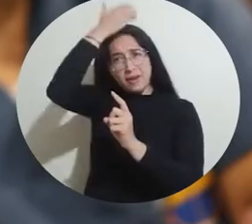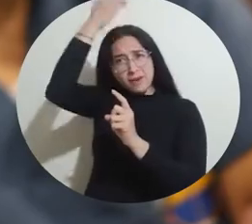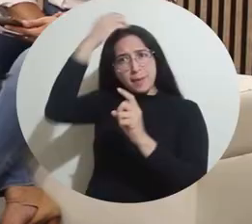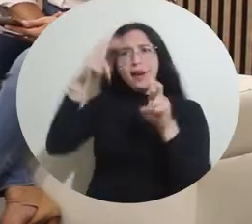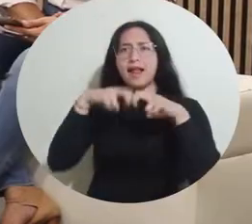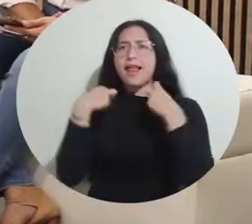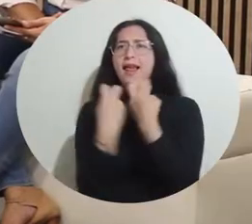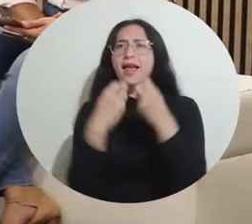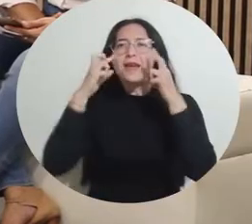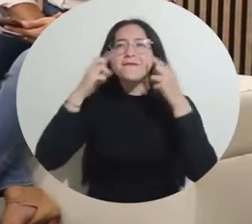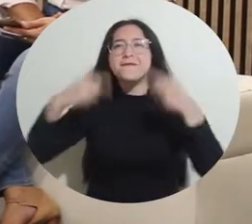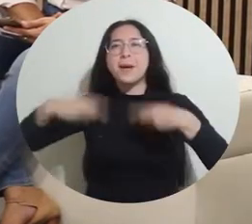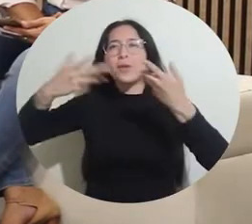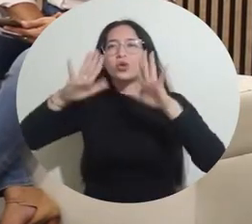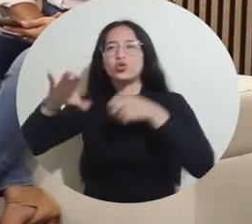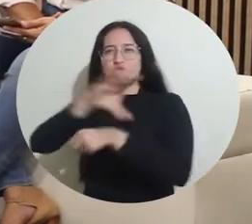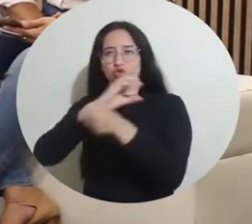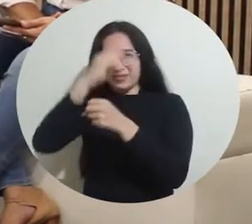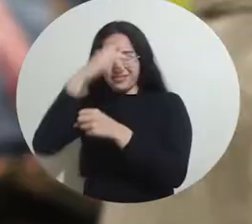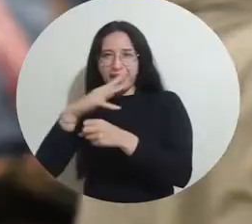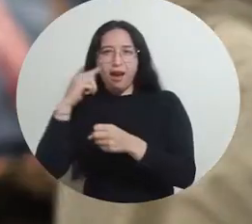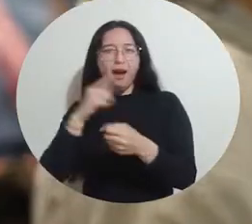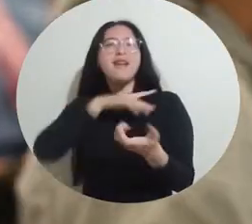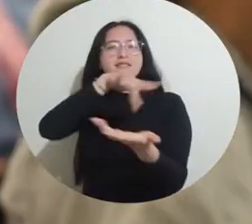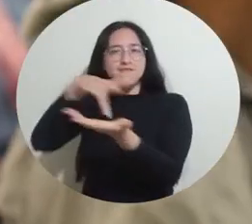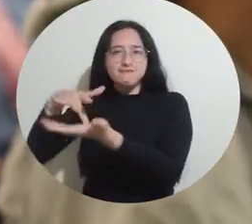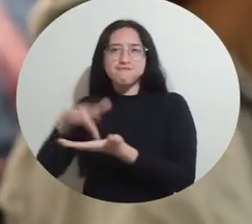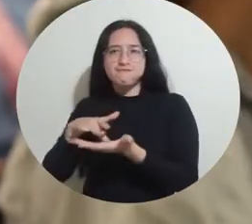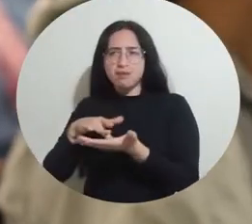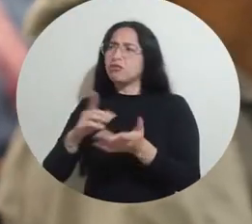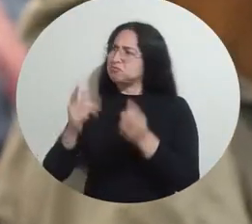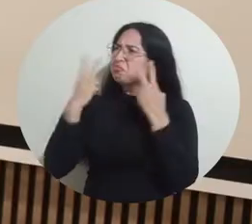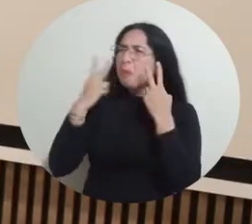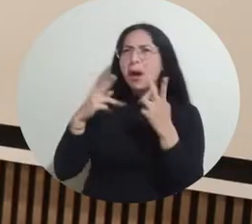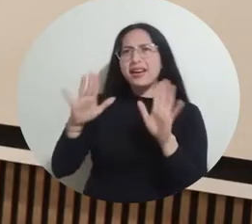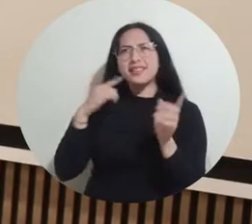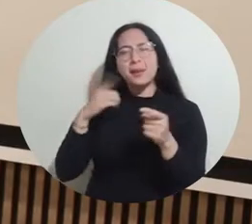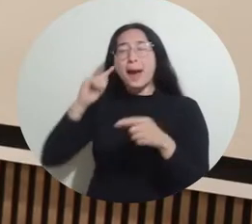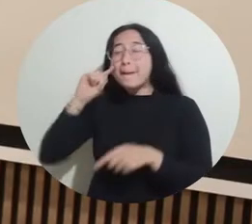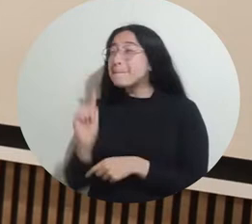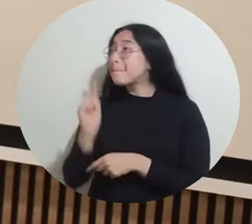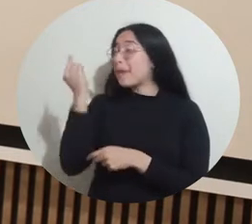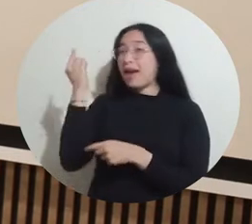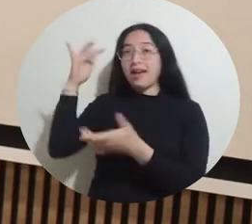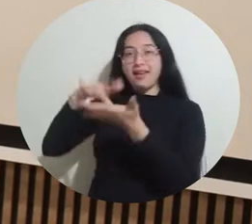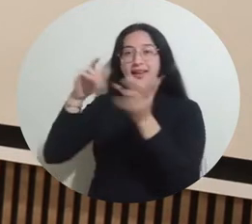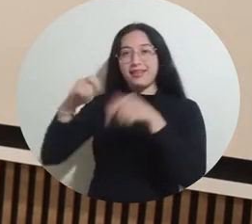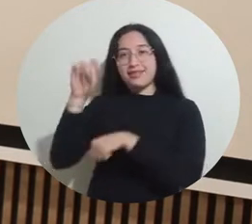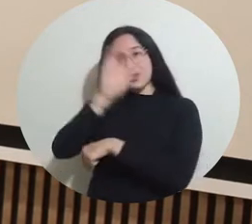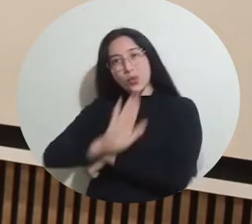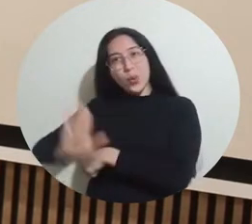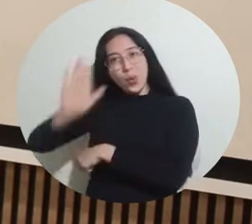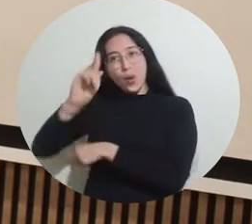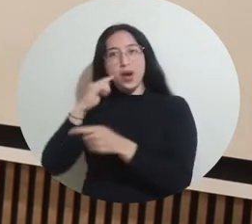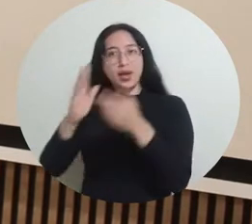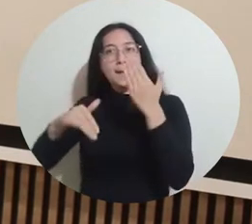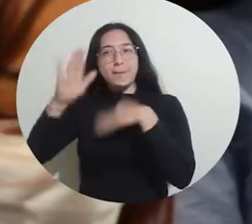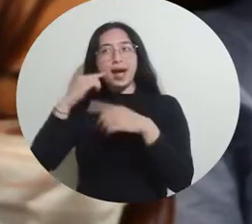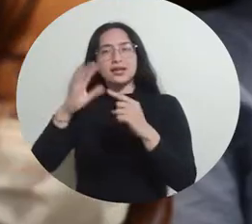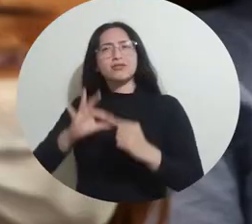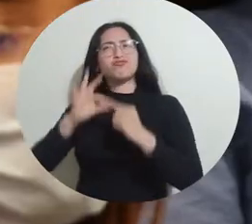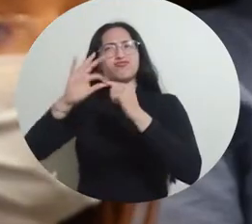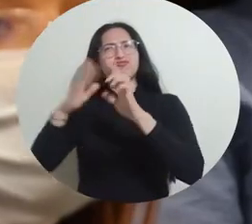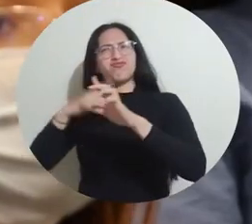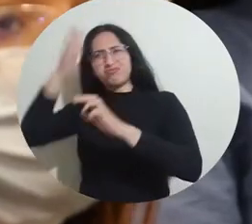la experiencia de reconocidas enfermeras de la ciudad. La experiencia que muestran nuestras colegas que han sido pioneras en el departamento,